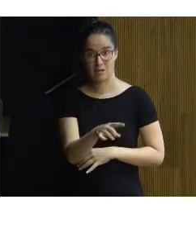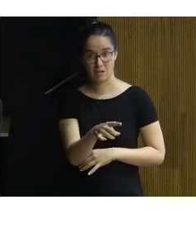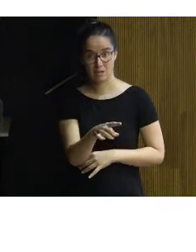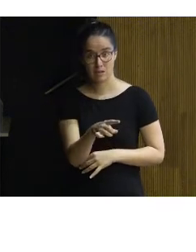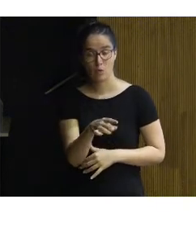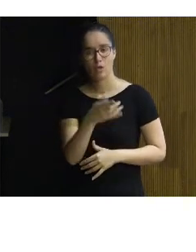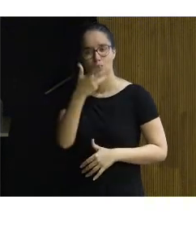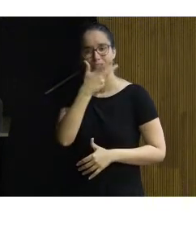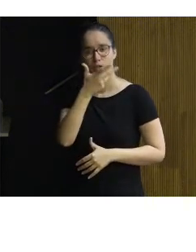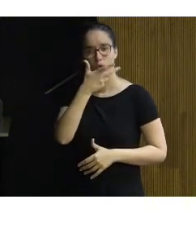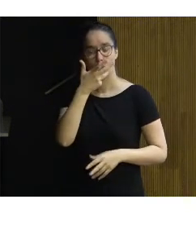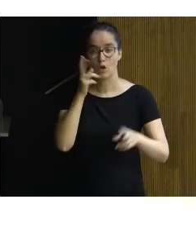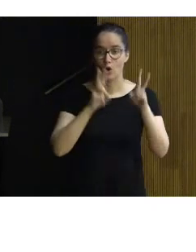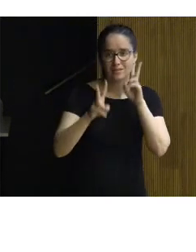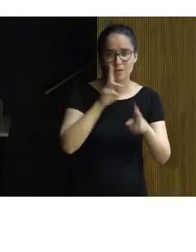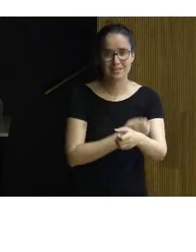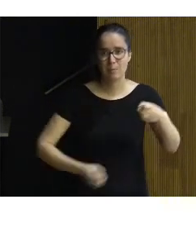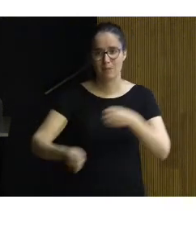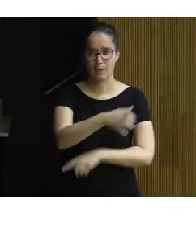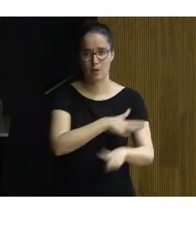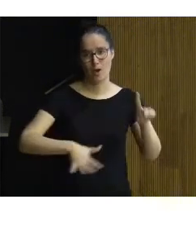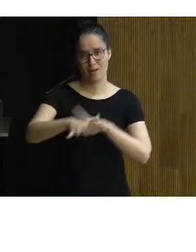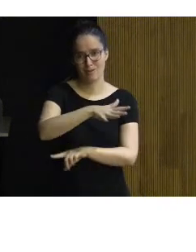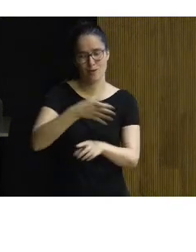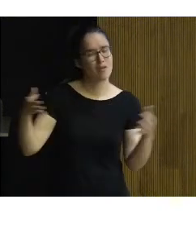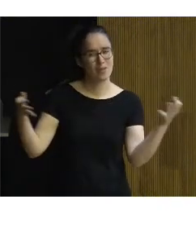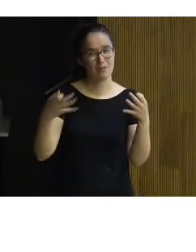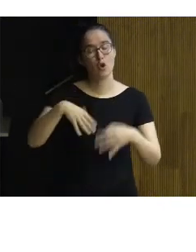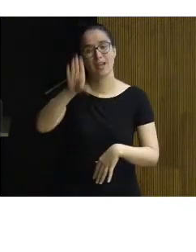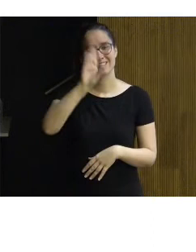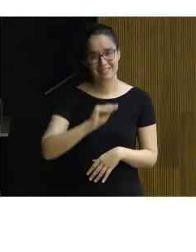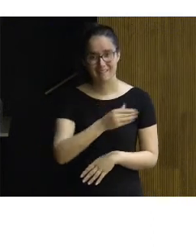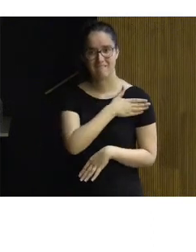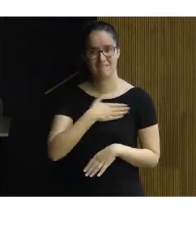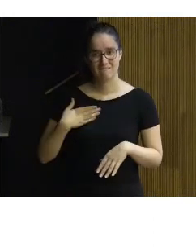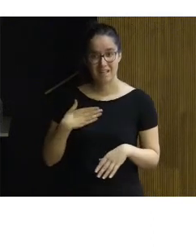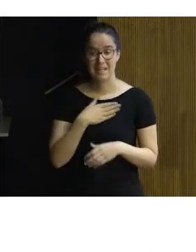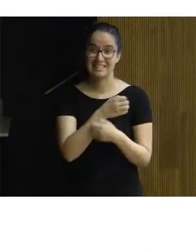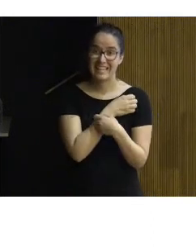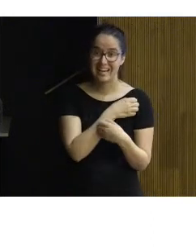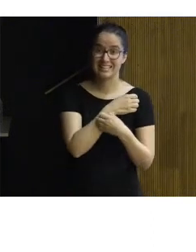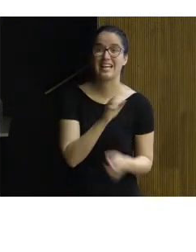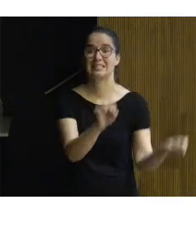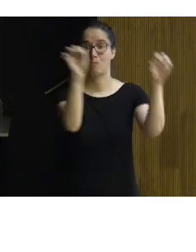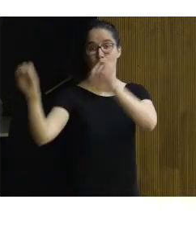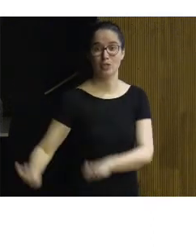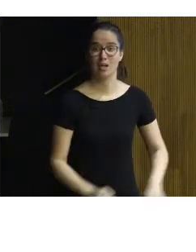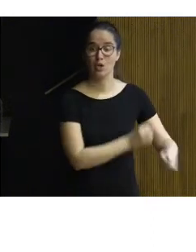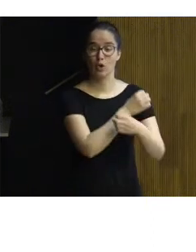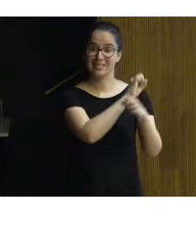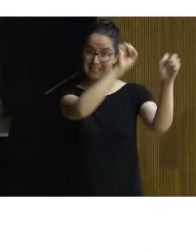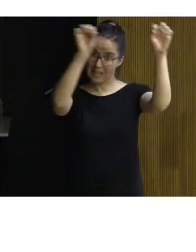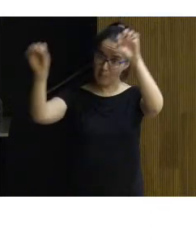cuando se conoce lo que se ve se empatiza con el entorno, lo que se comprende se quiere, lo que se quiere se protege y lo que se